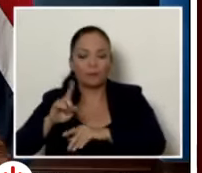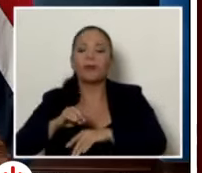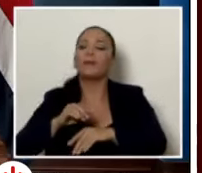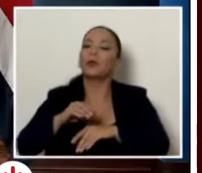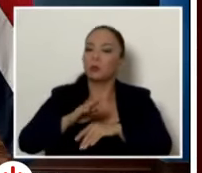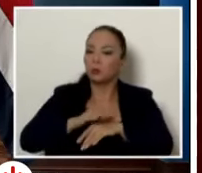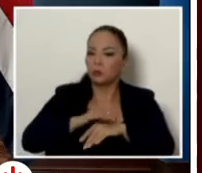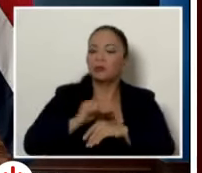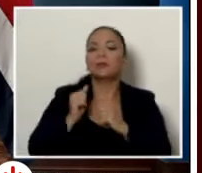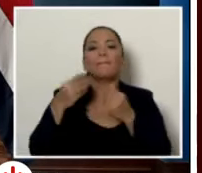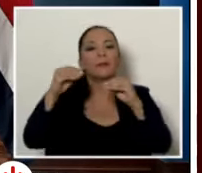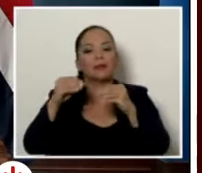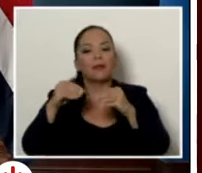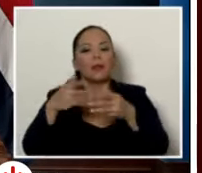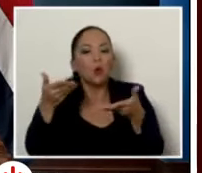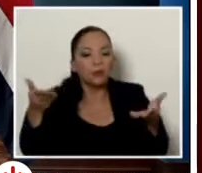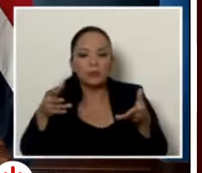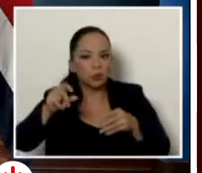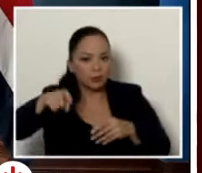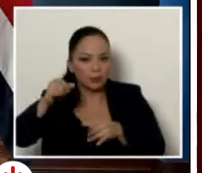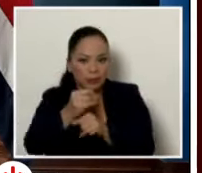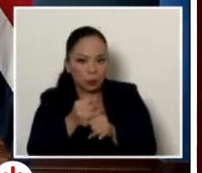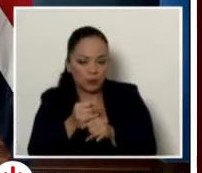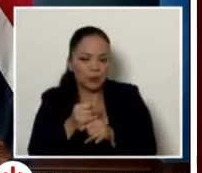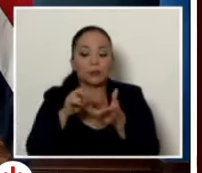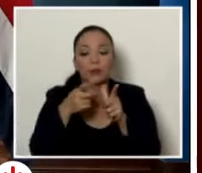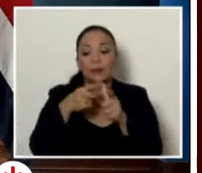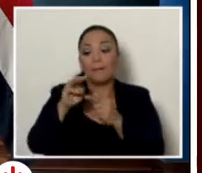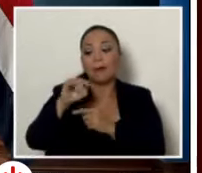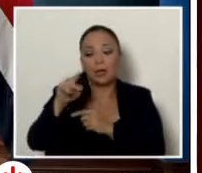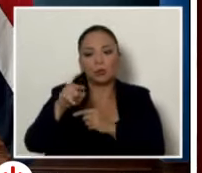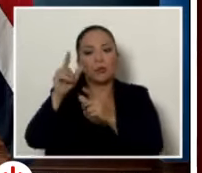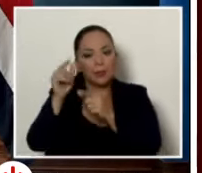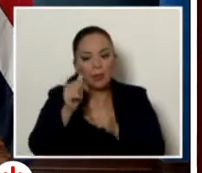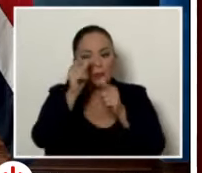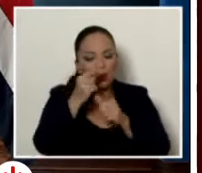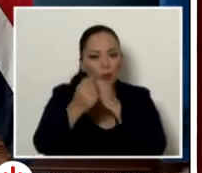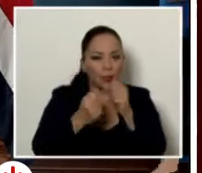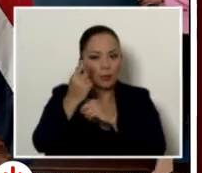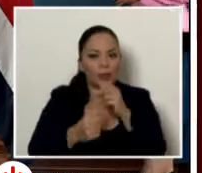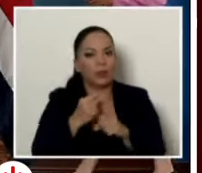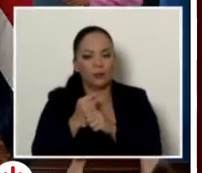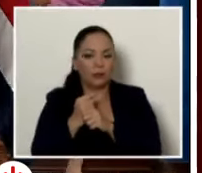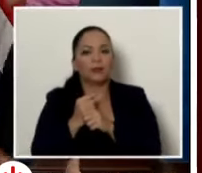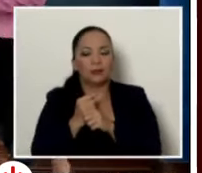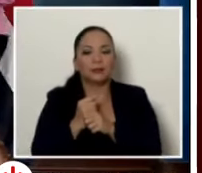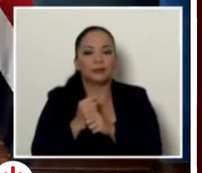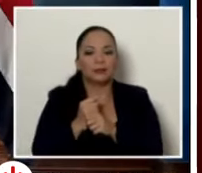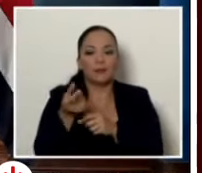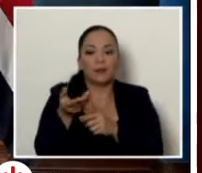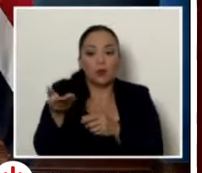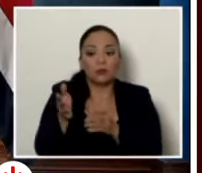ociosos que a marzo había que hacer inventarios y proceder a pasarle la